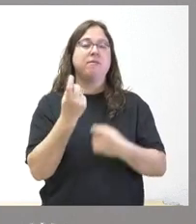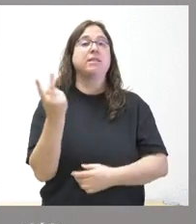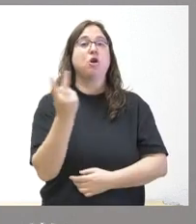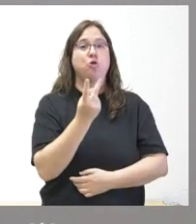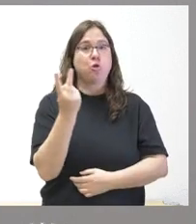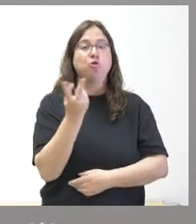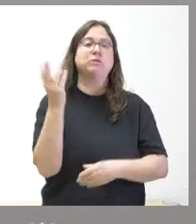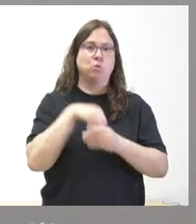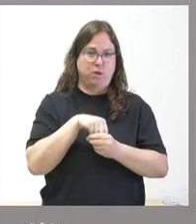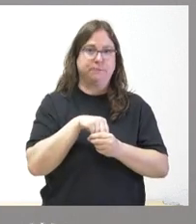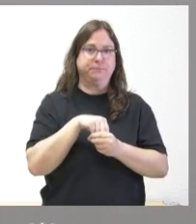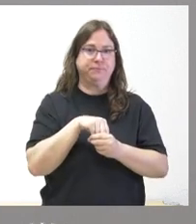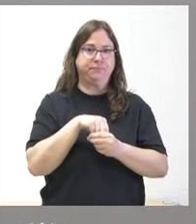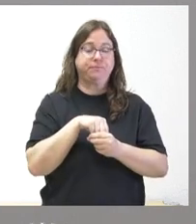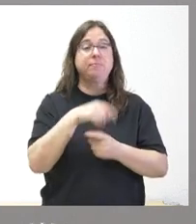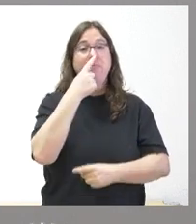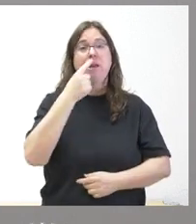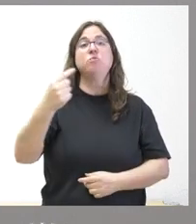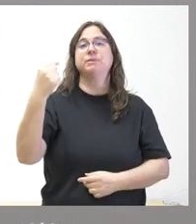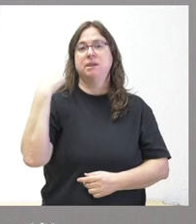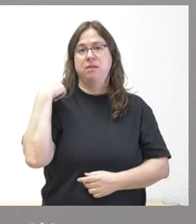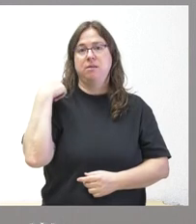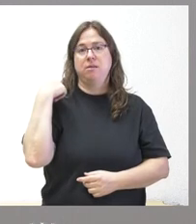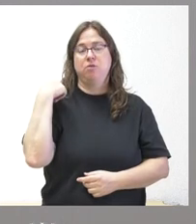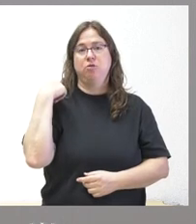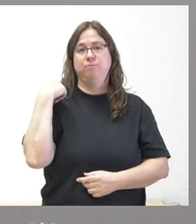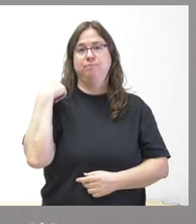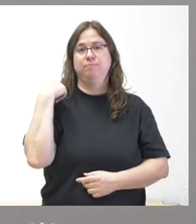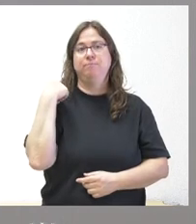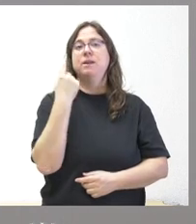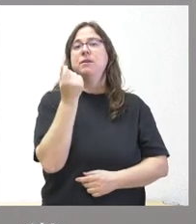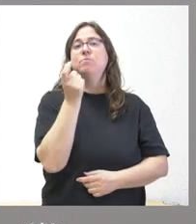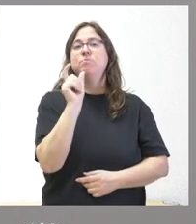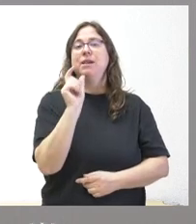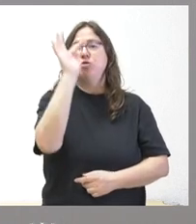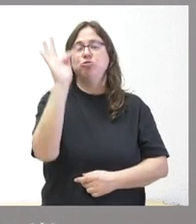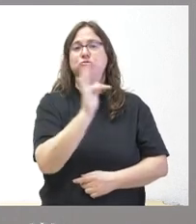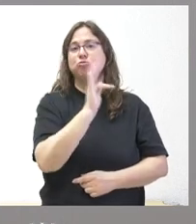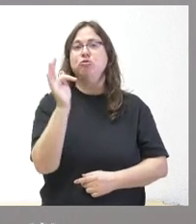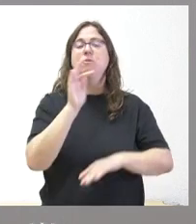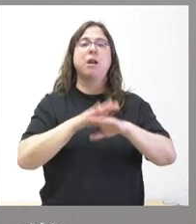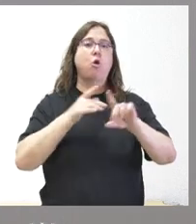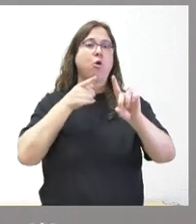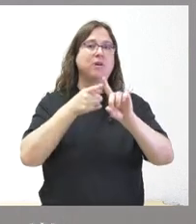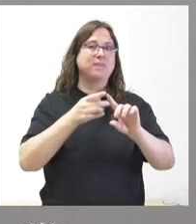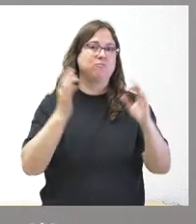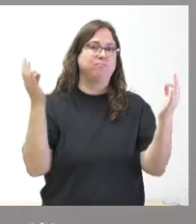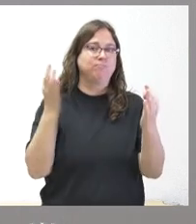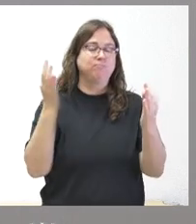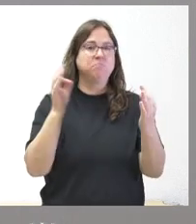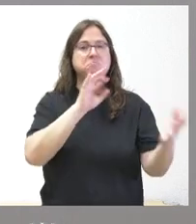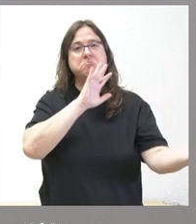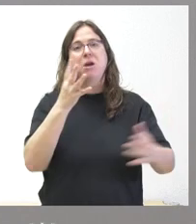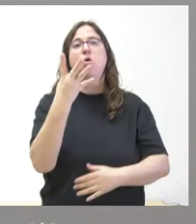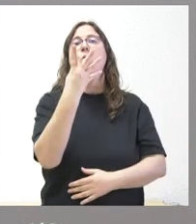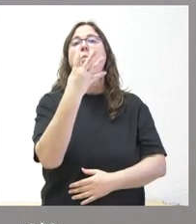incluidos. El año pasado, el importe global que se destinó a esta finalidad fue de en torno a